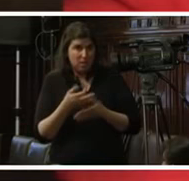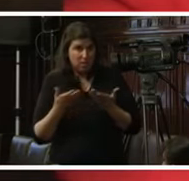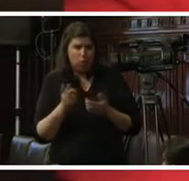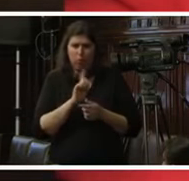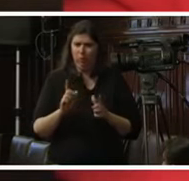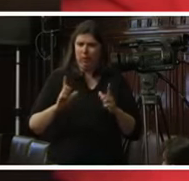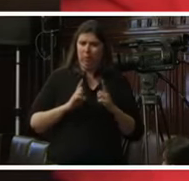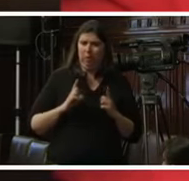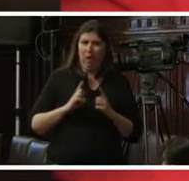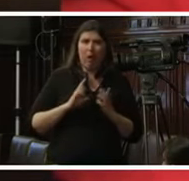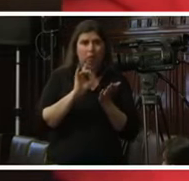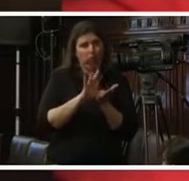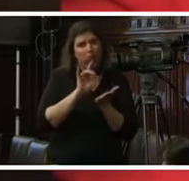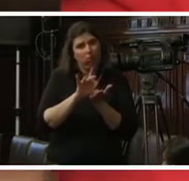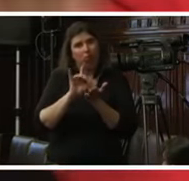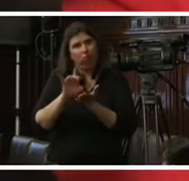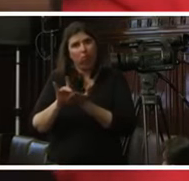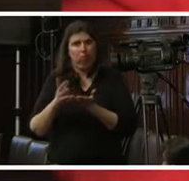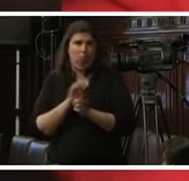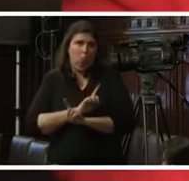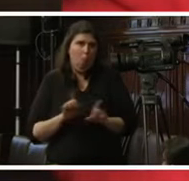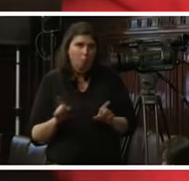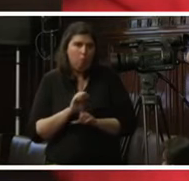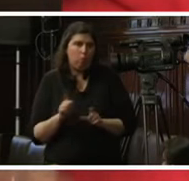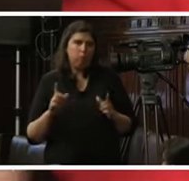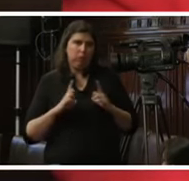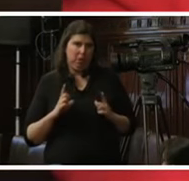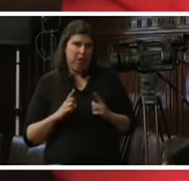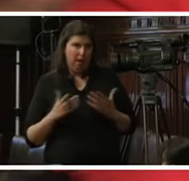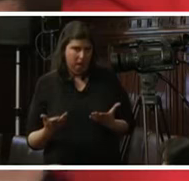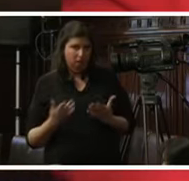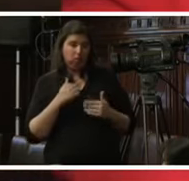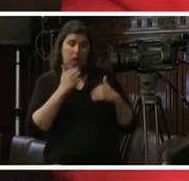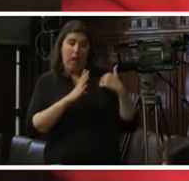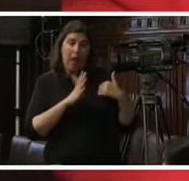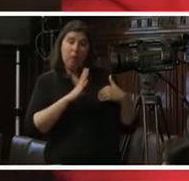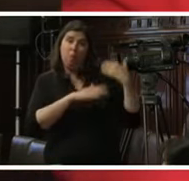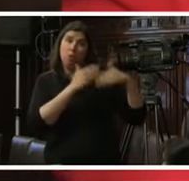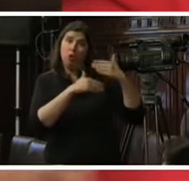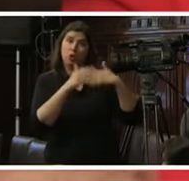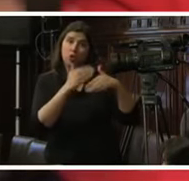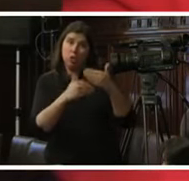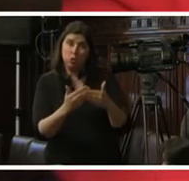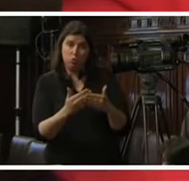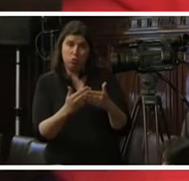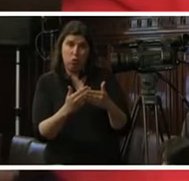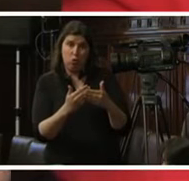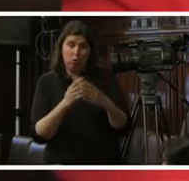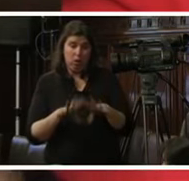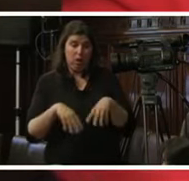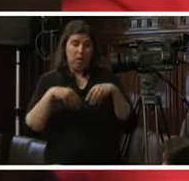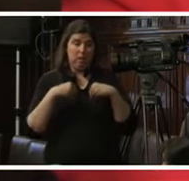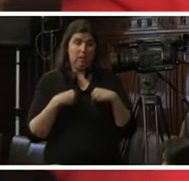destituyan a magistrados para que se si tenemos un proceso donde los que inician el proceso reciben